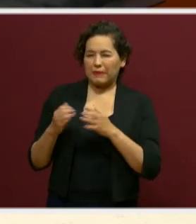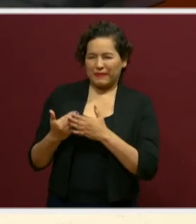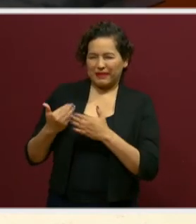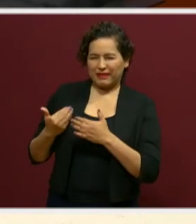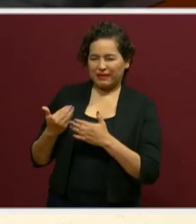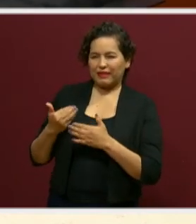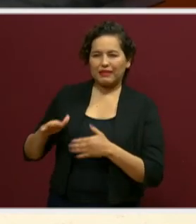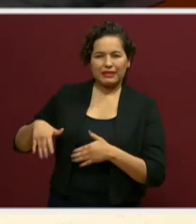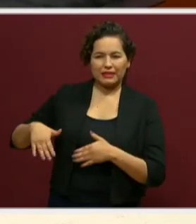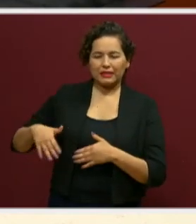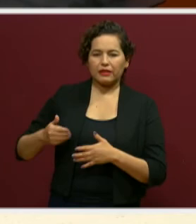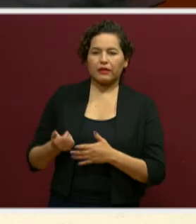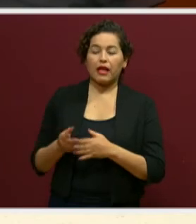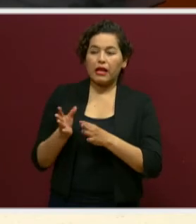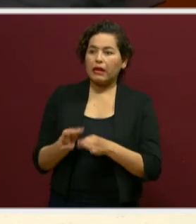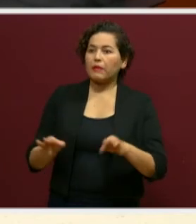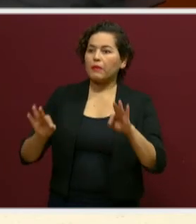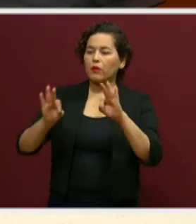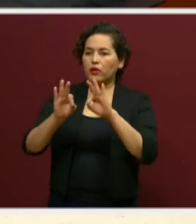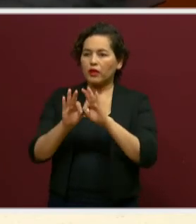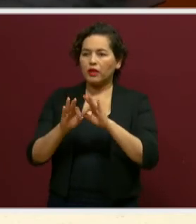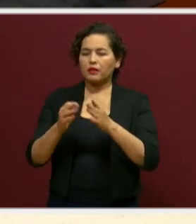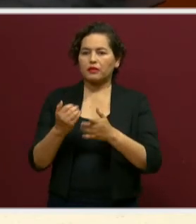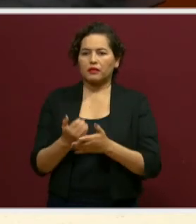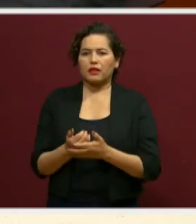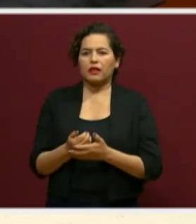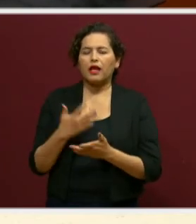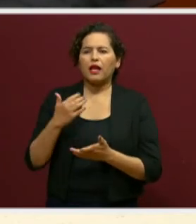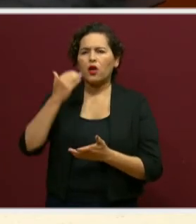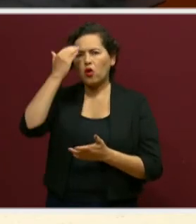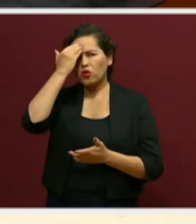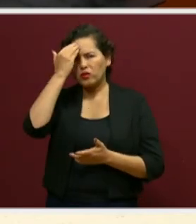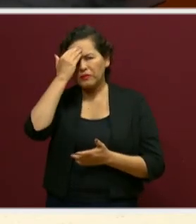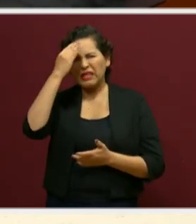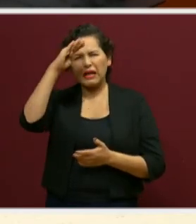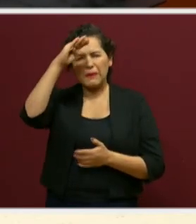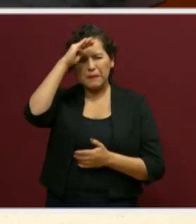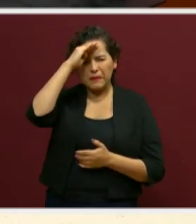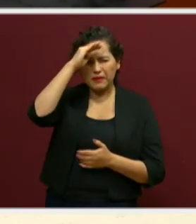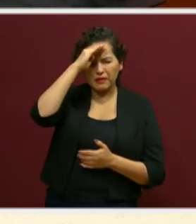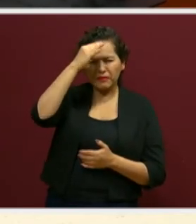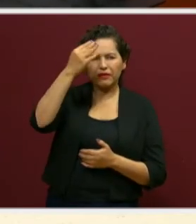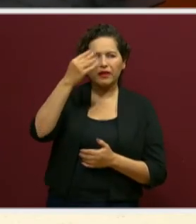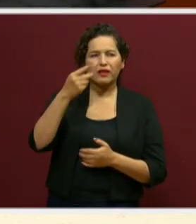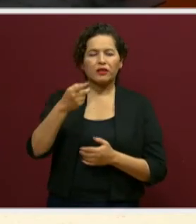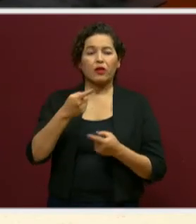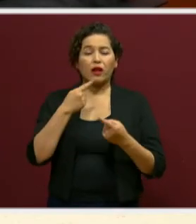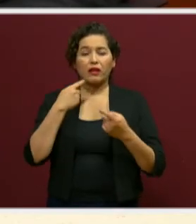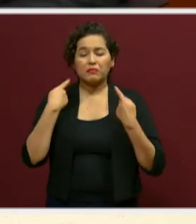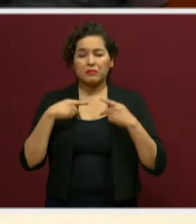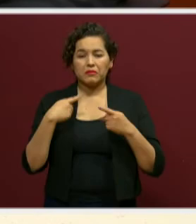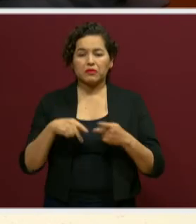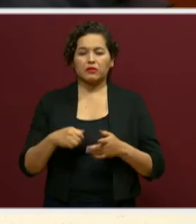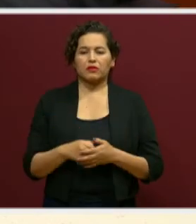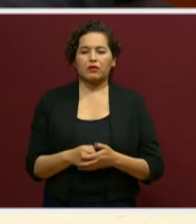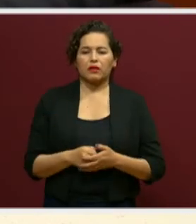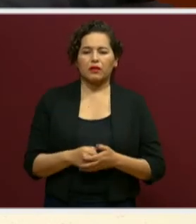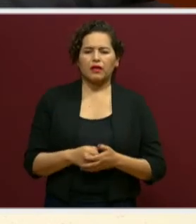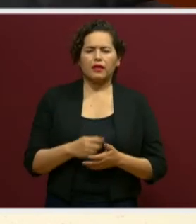la importancia de tener el conocimiento del pensamiento con las personas que estamos tratando. Exactamente, mira,